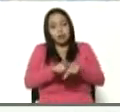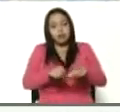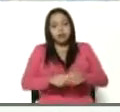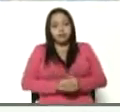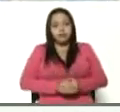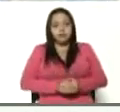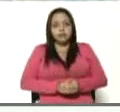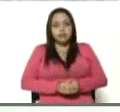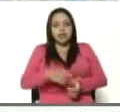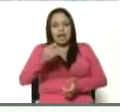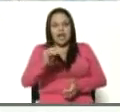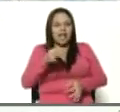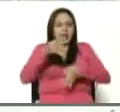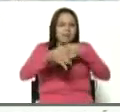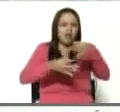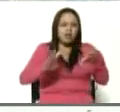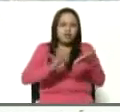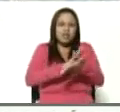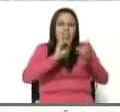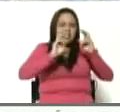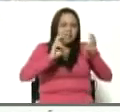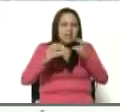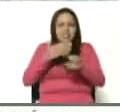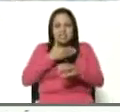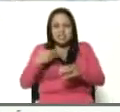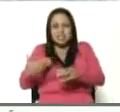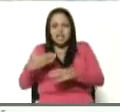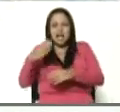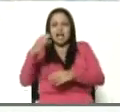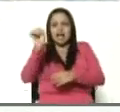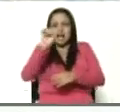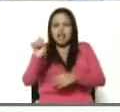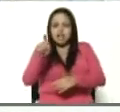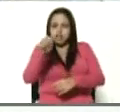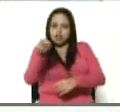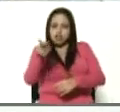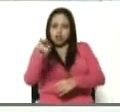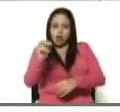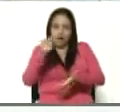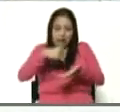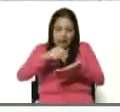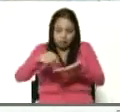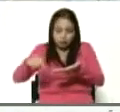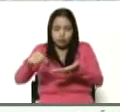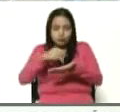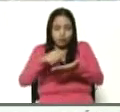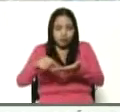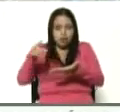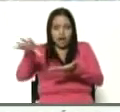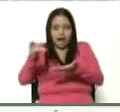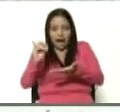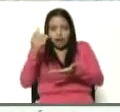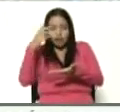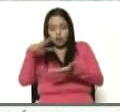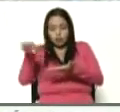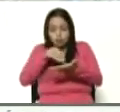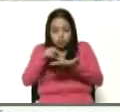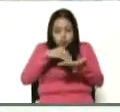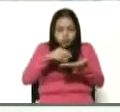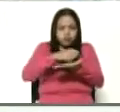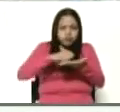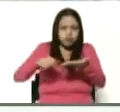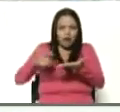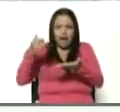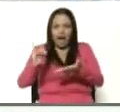estuviste hablando de otros temas. Yo quisiera que Castro Sotel, lo que tomó nota y está llevando las mesas de trabajo